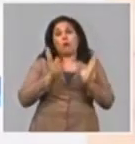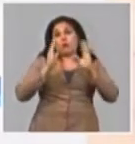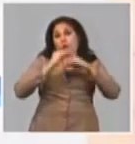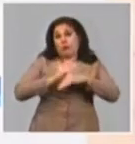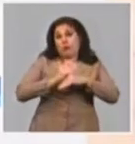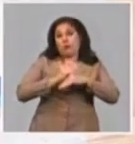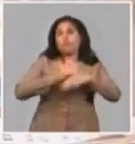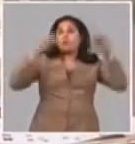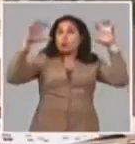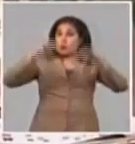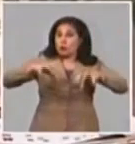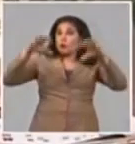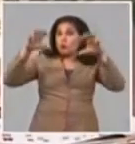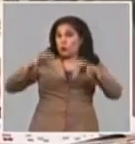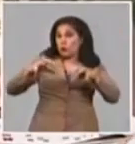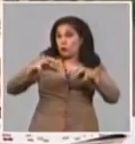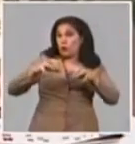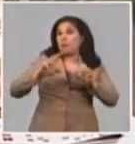Las precipitaciones,